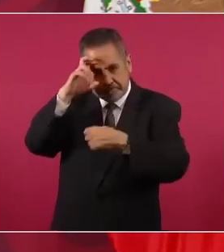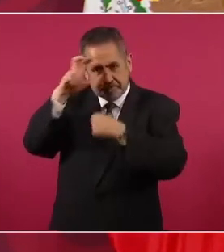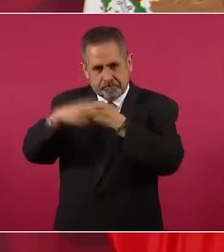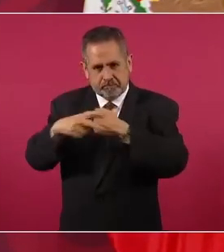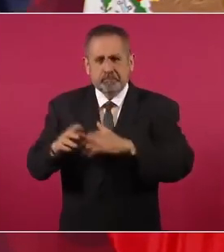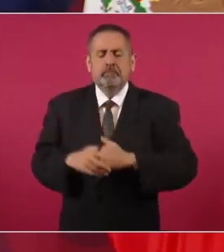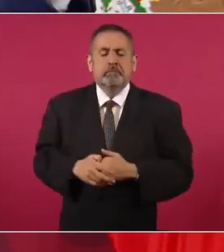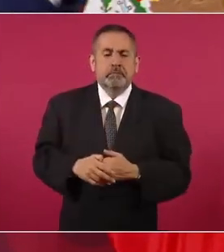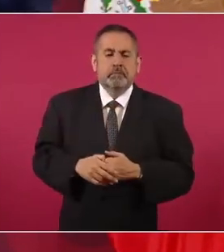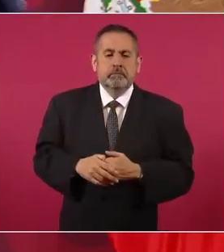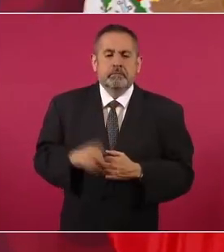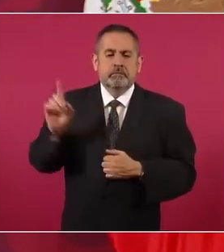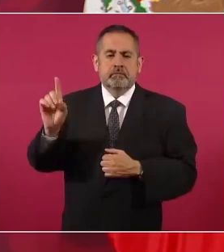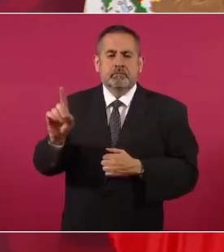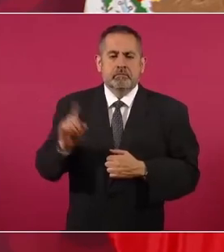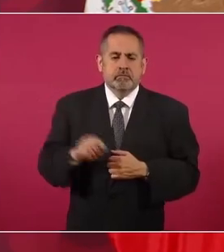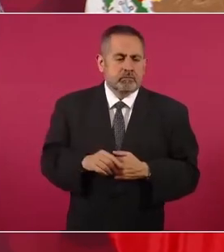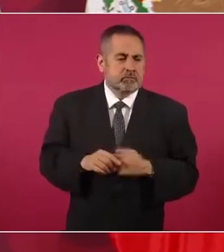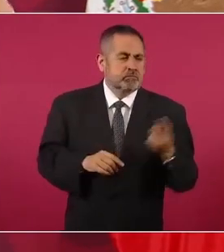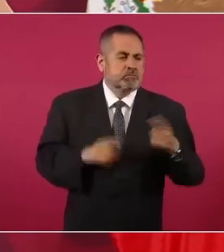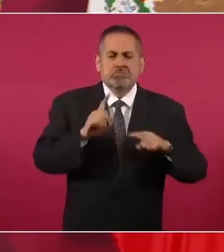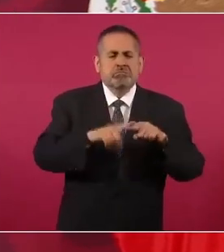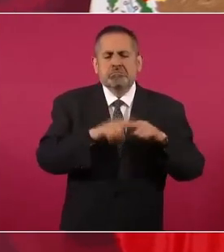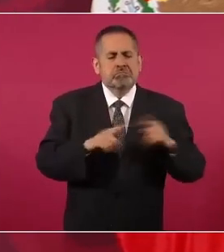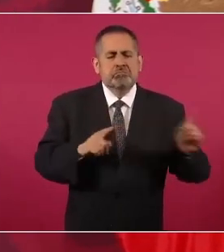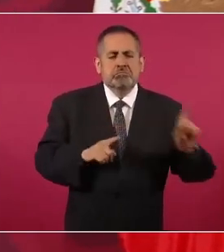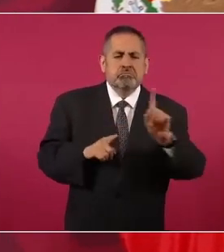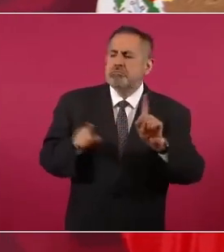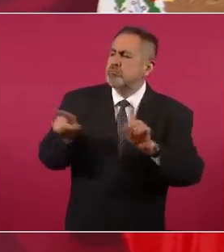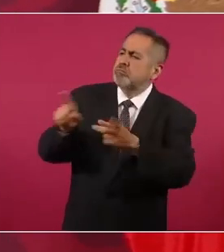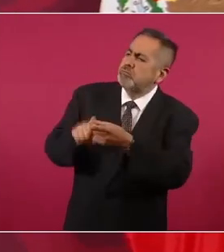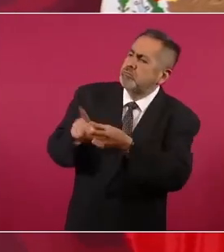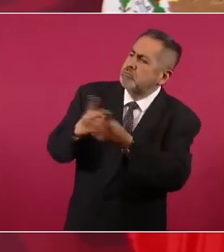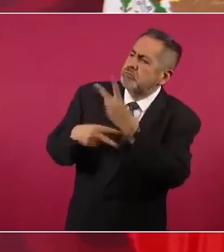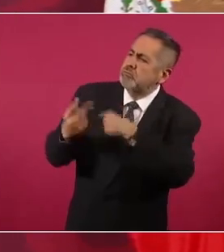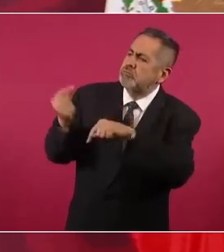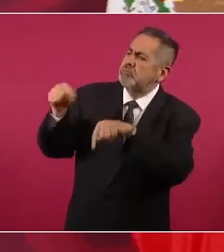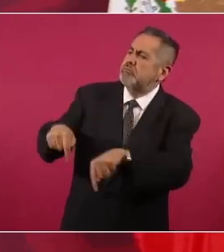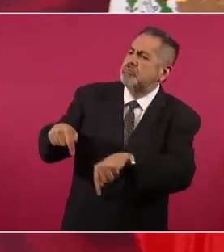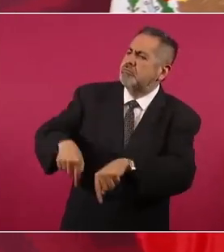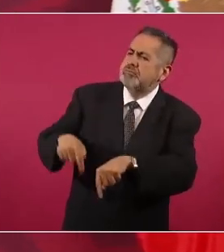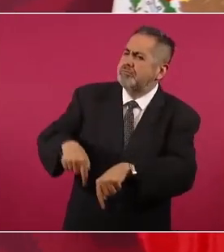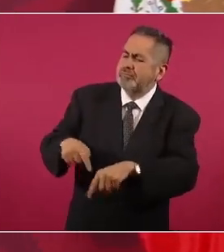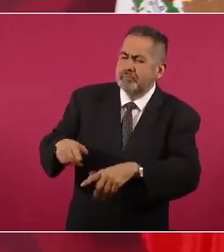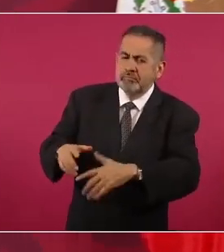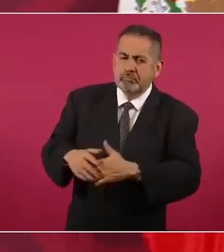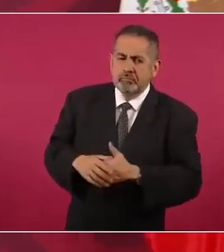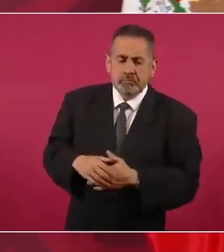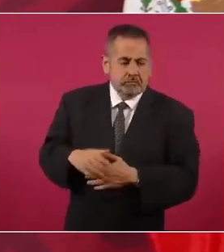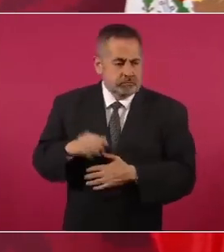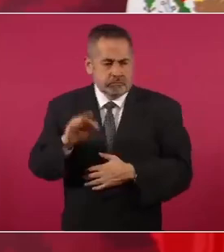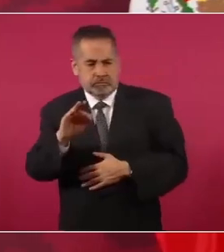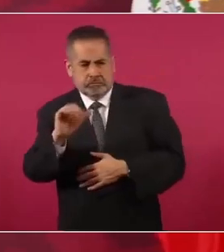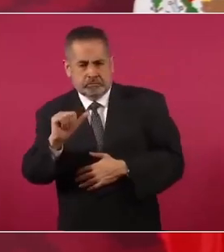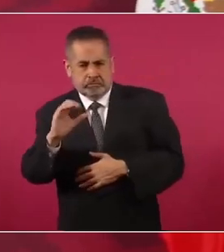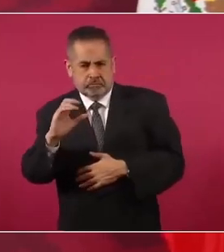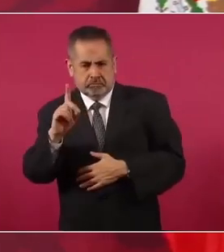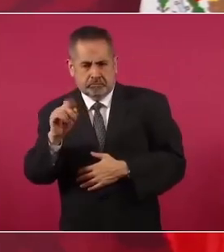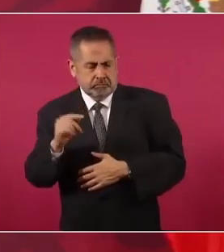paró alguien y le dijo, ¿en qué vinieron?, ¿cómo vinieron? y Facundo